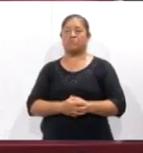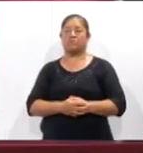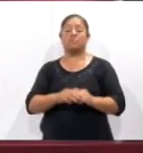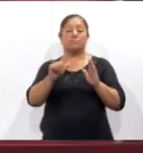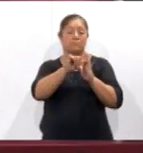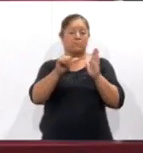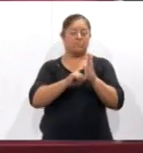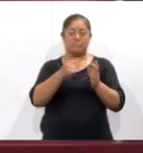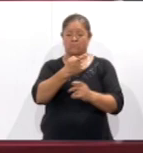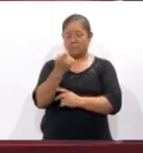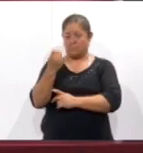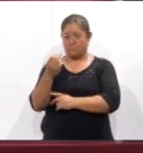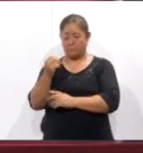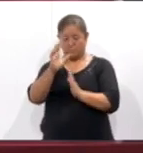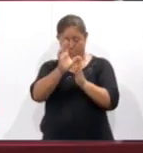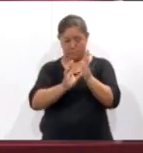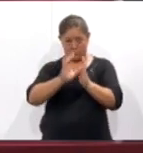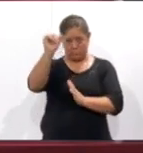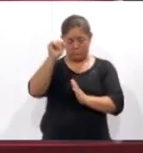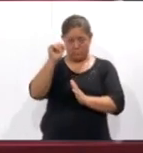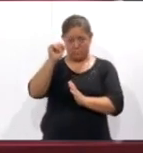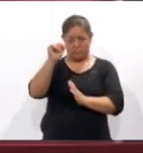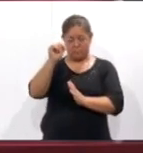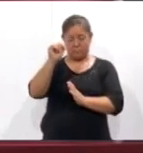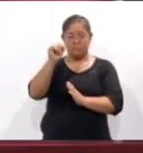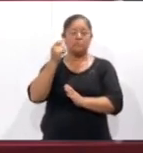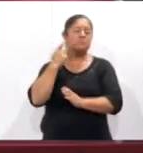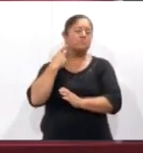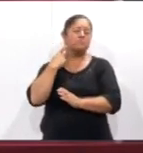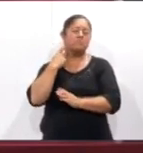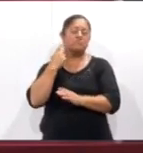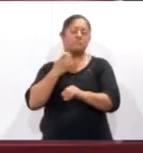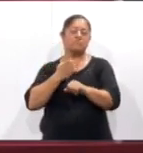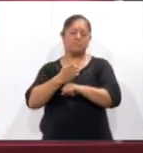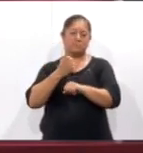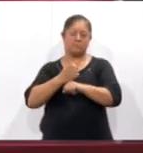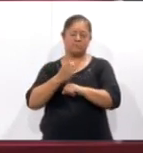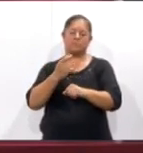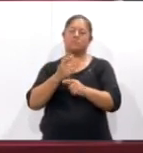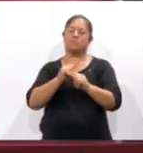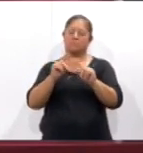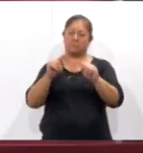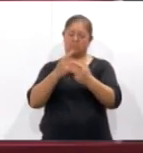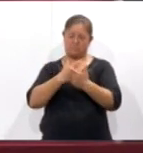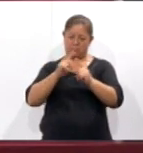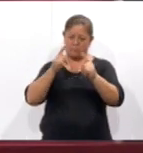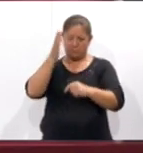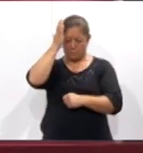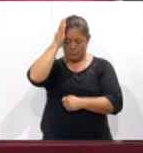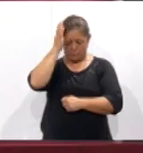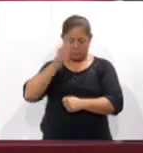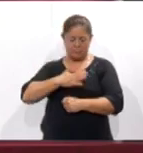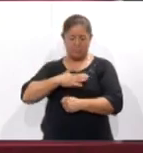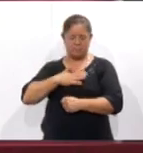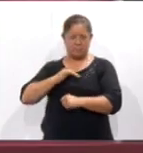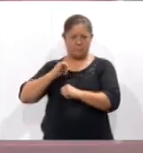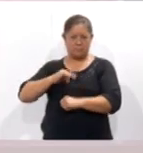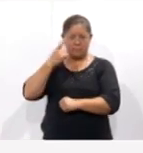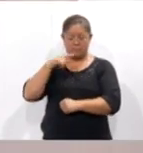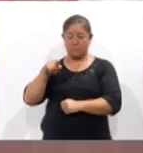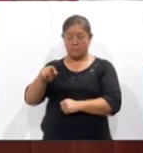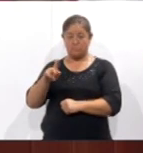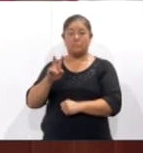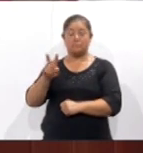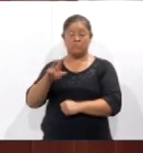artículo 109 de la Constitución Política del Estado Libre y Soberano de Tlaxcala para sustanciar el procedimiento de juicio político.